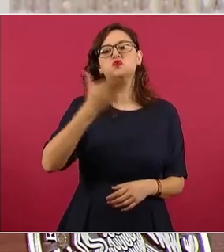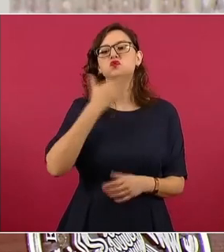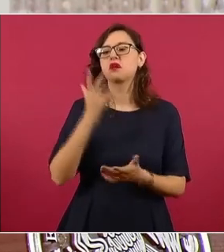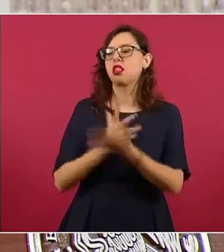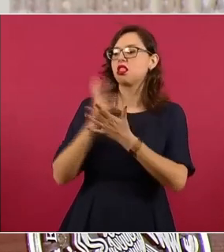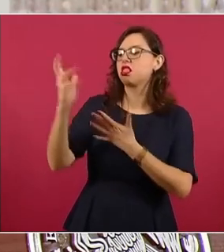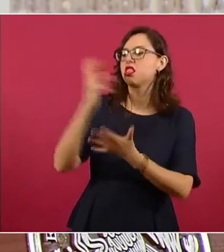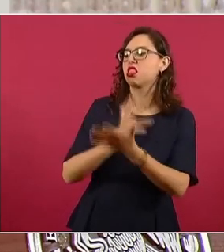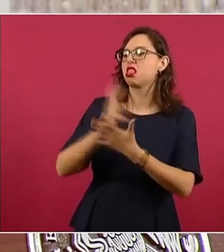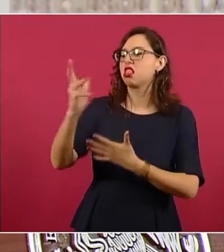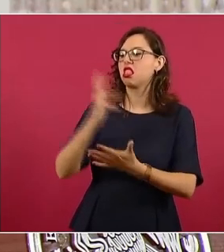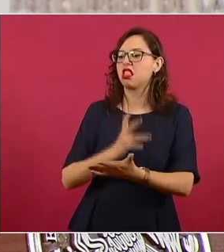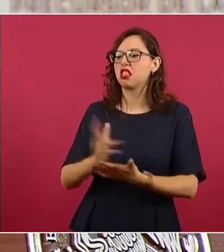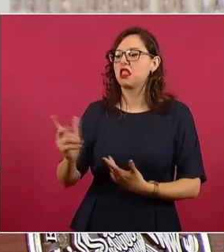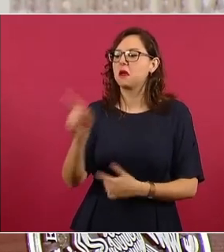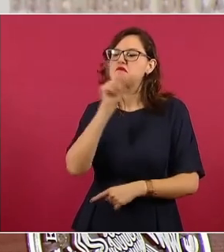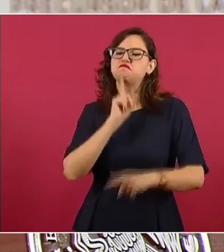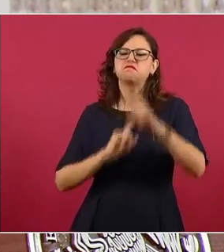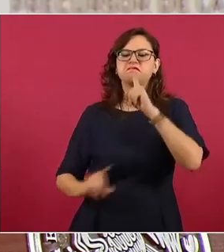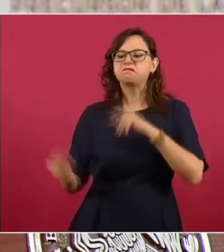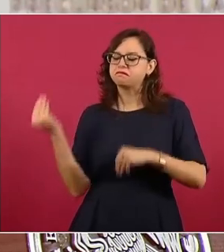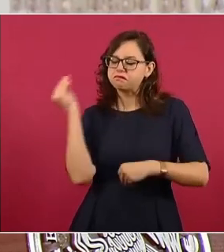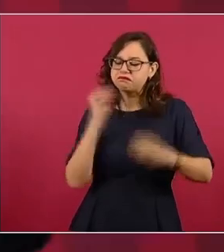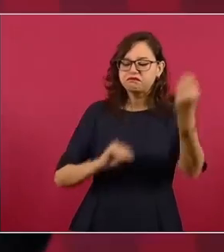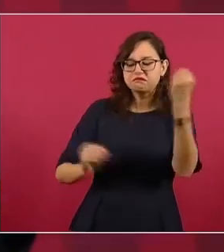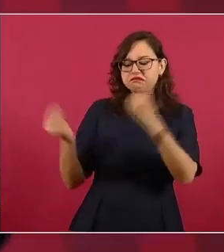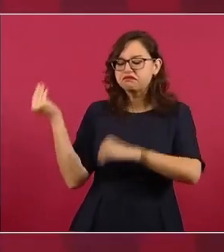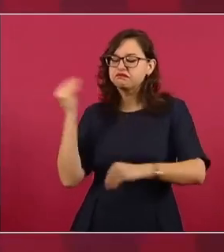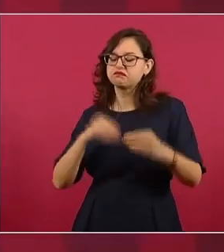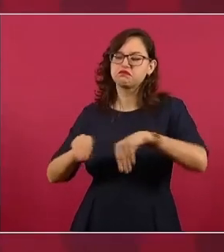y menos desde aquí. Bueno,